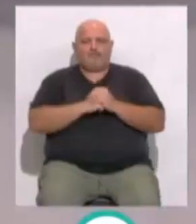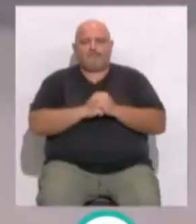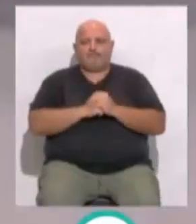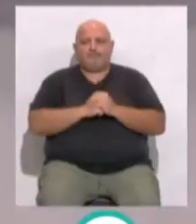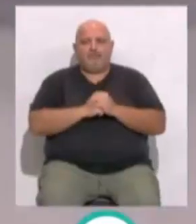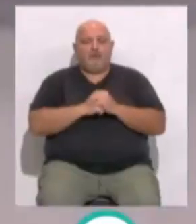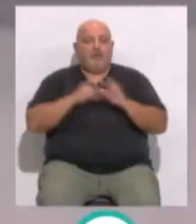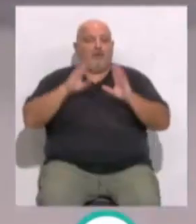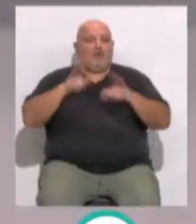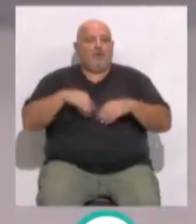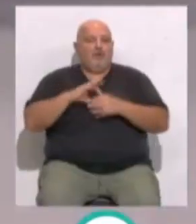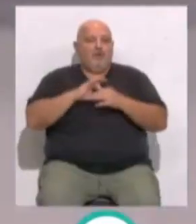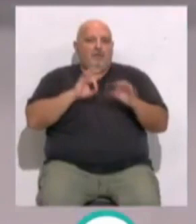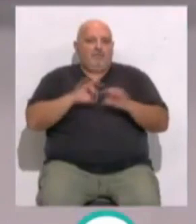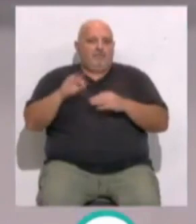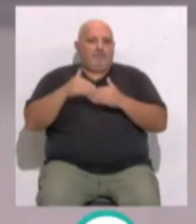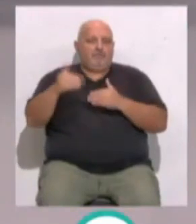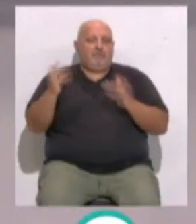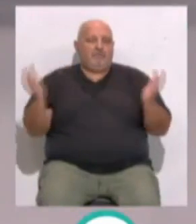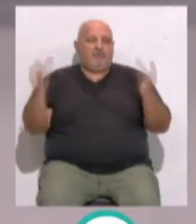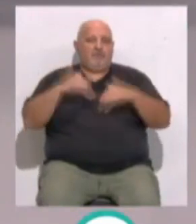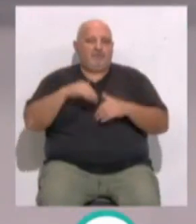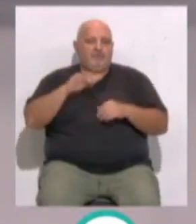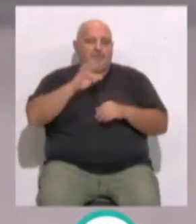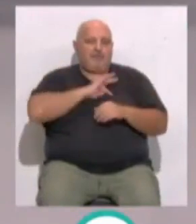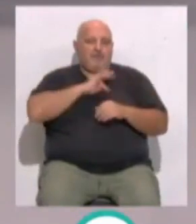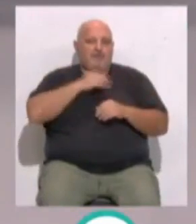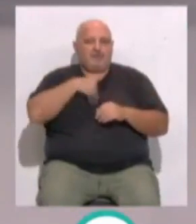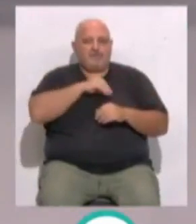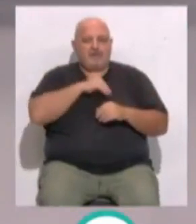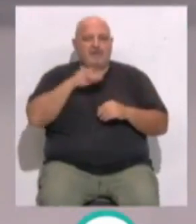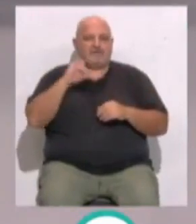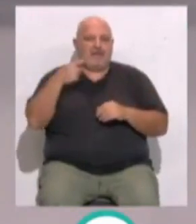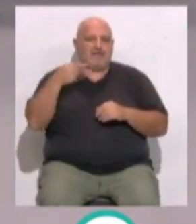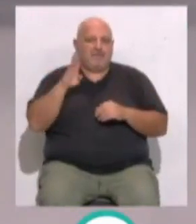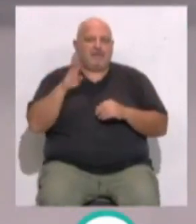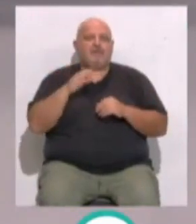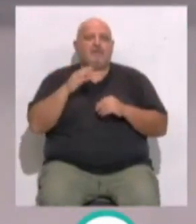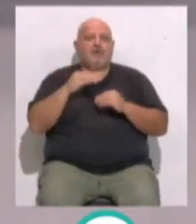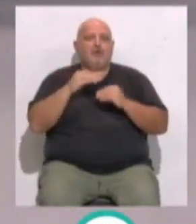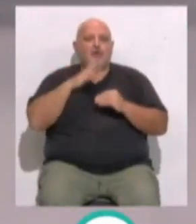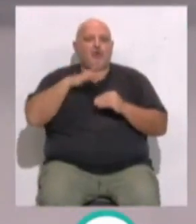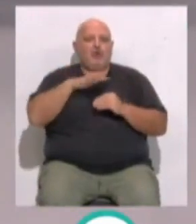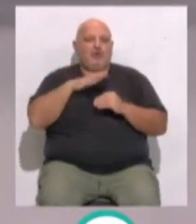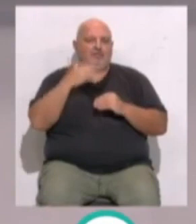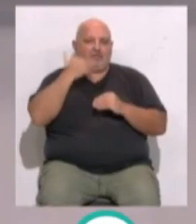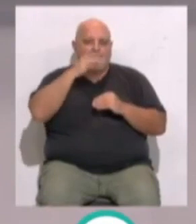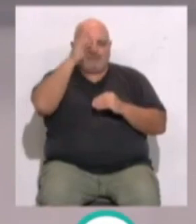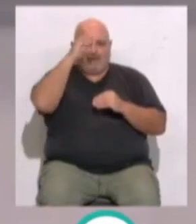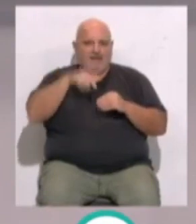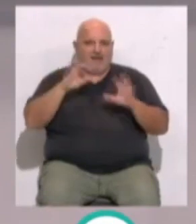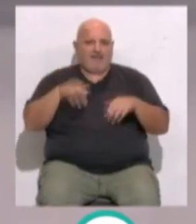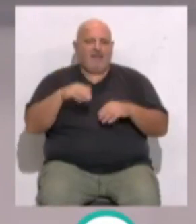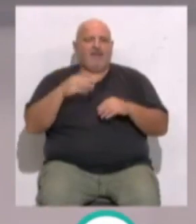Son los últimos preparativos para la celebración del Gran Premio de España... ...SellGP que se disputará este fin de semana en Cádiz.